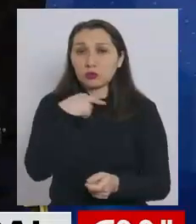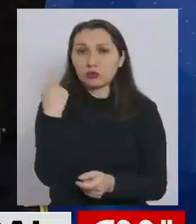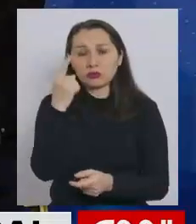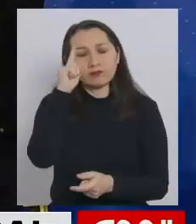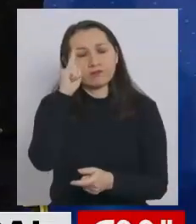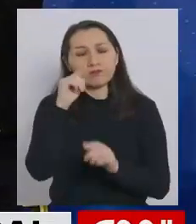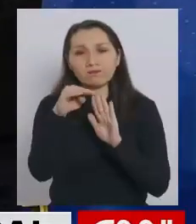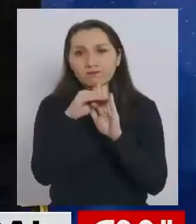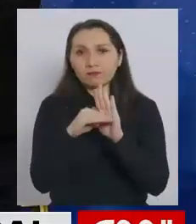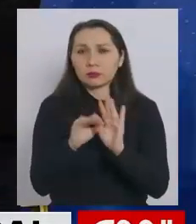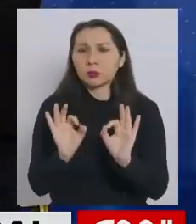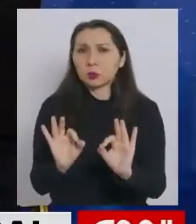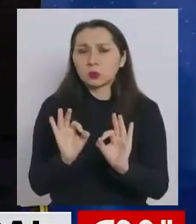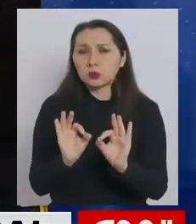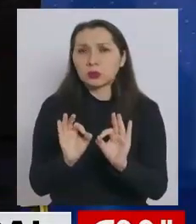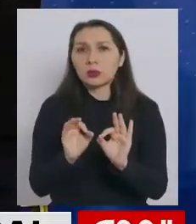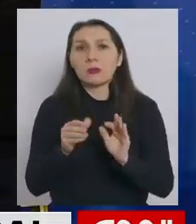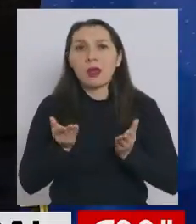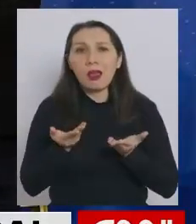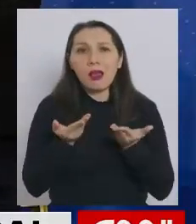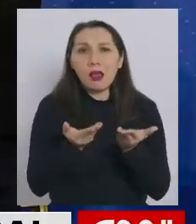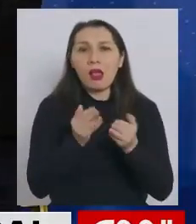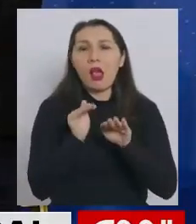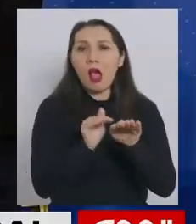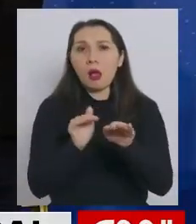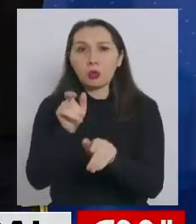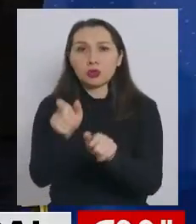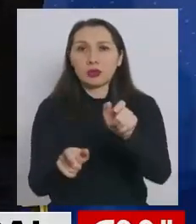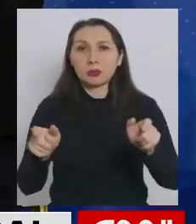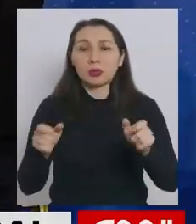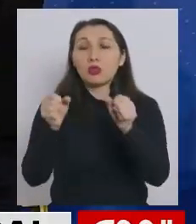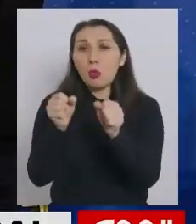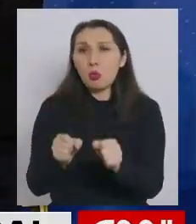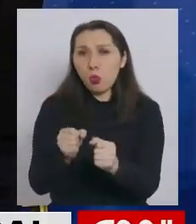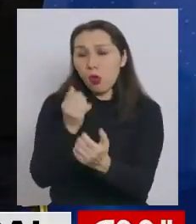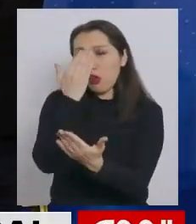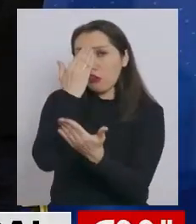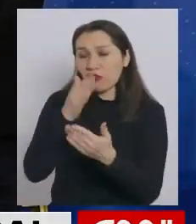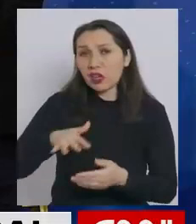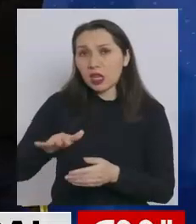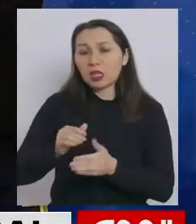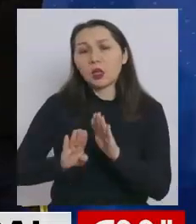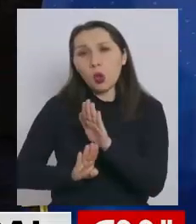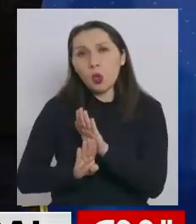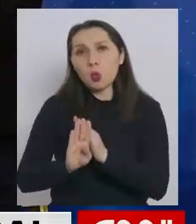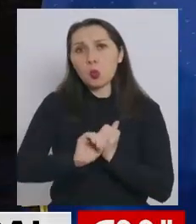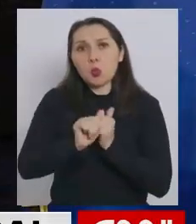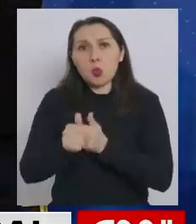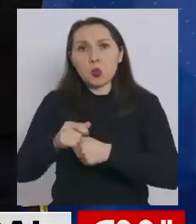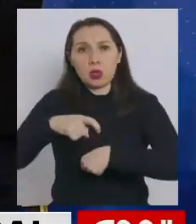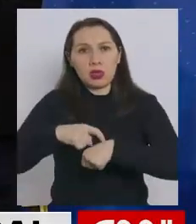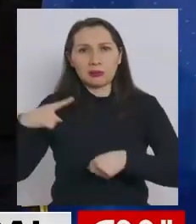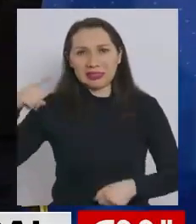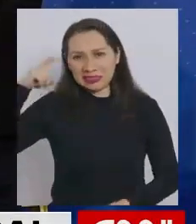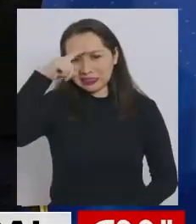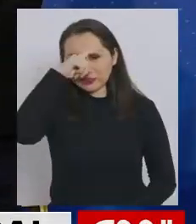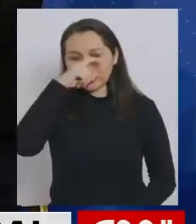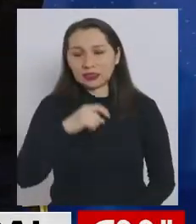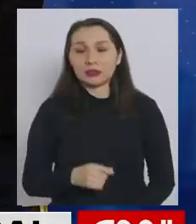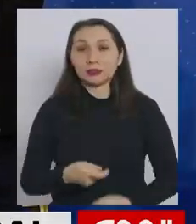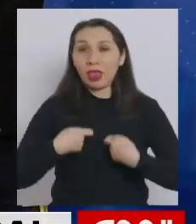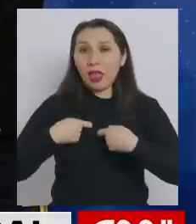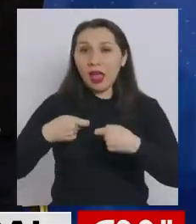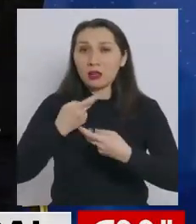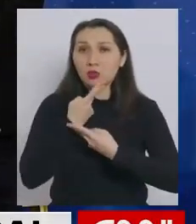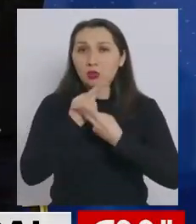tomando medidas extraordinarias para apoyar a las personas para que puedan enfrentar y superar estos tiempos de adversidad. El